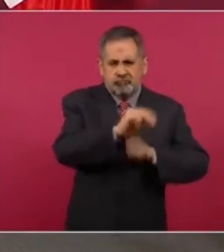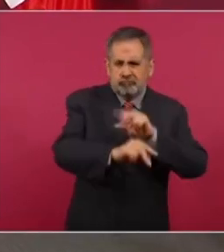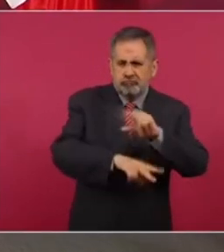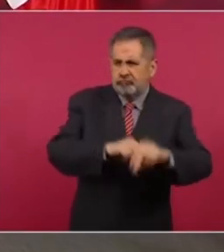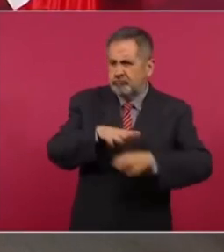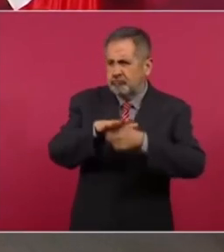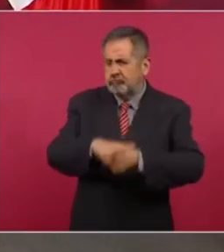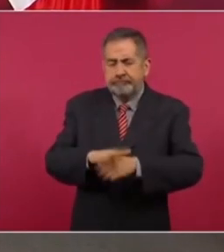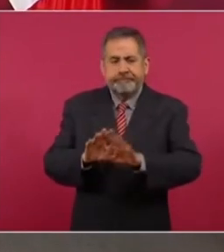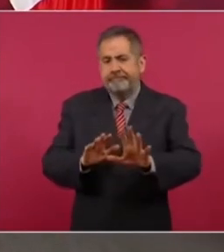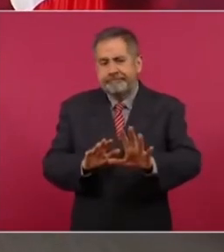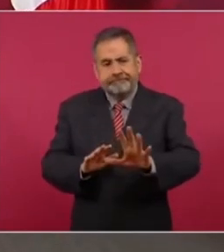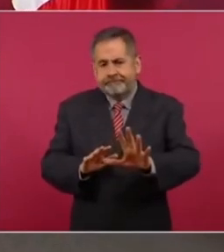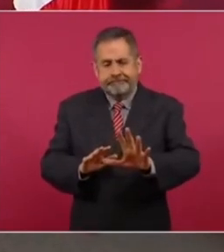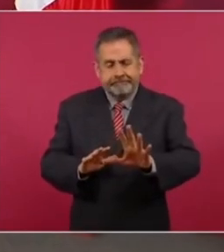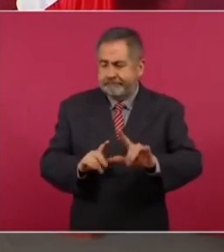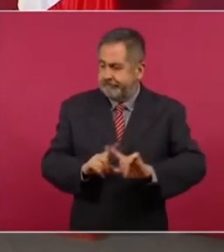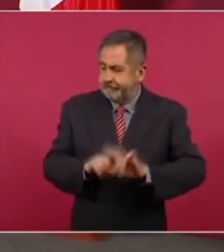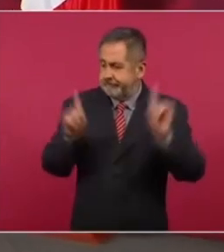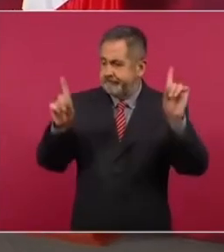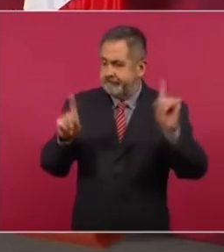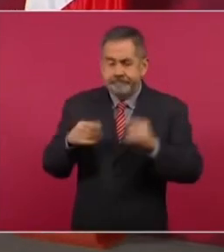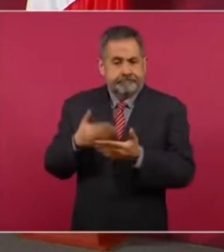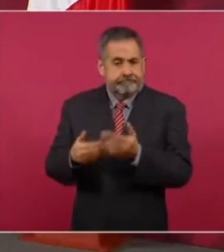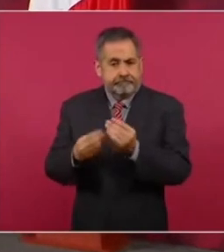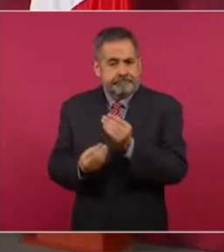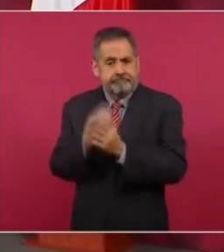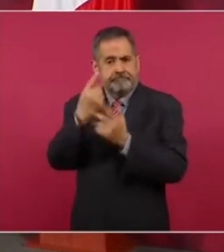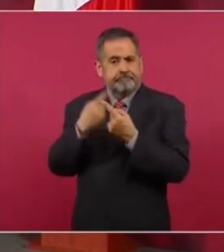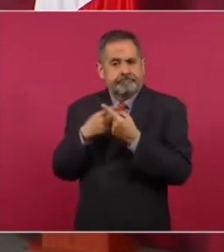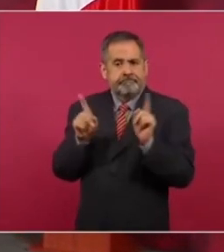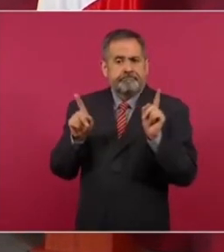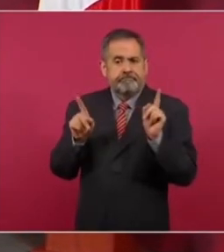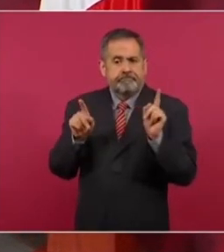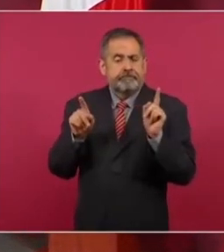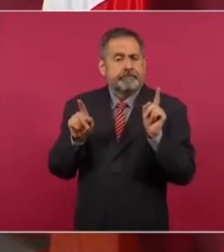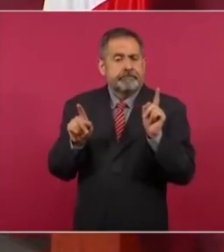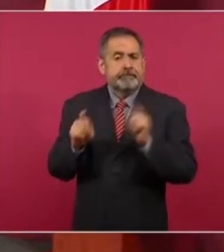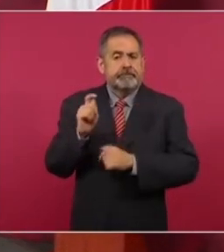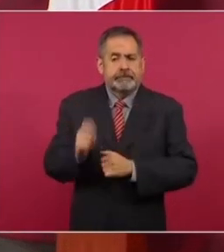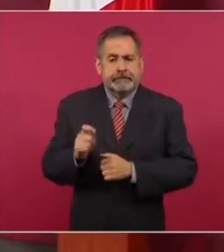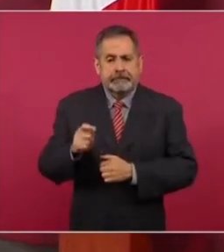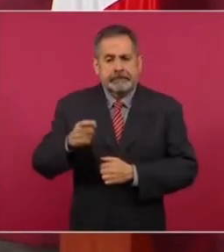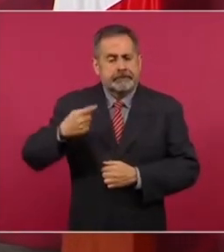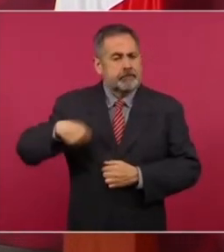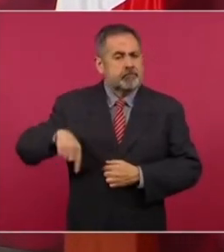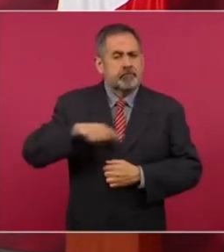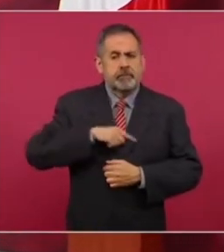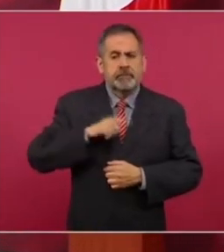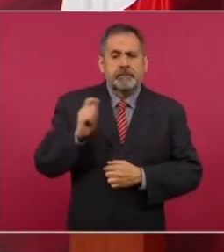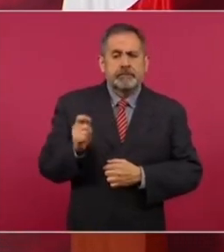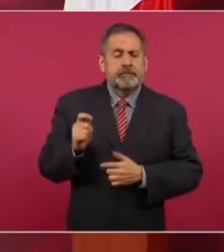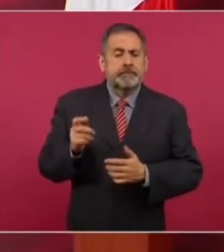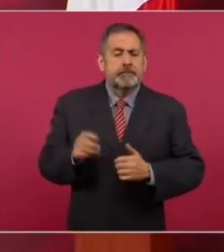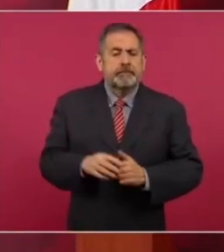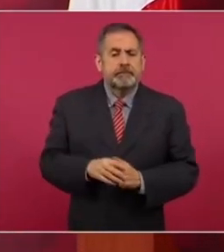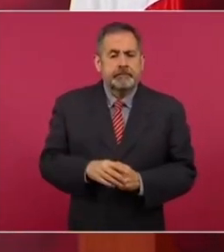y estamos en una etapa nueva donde no